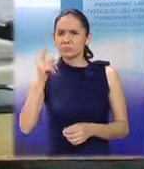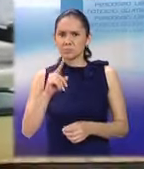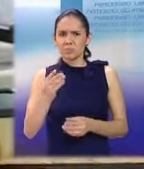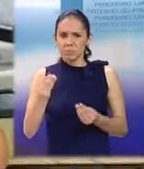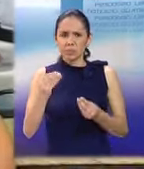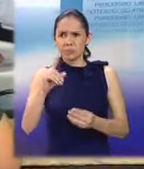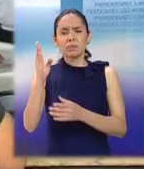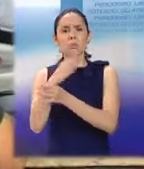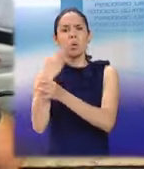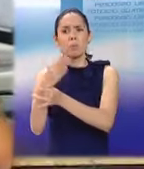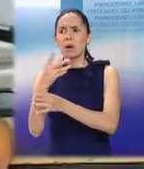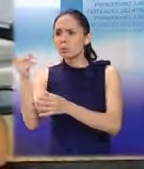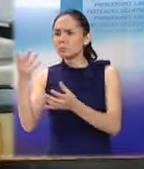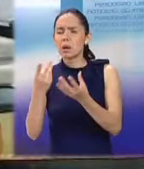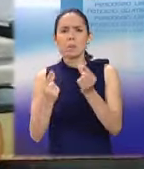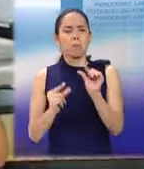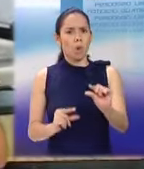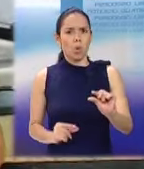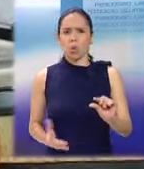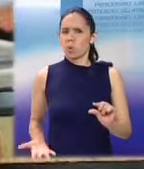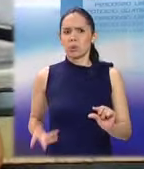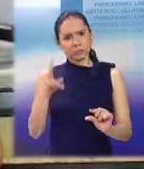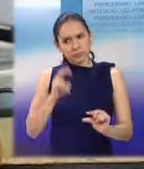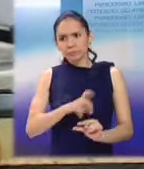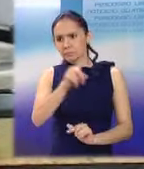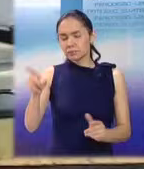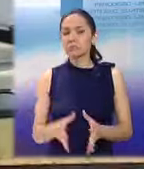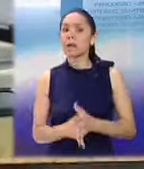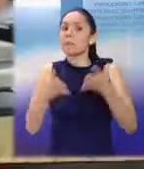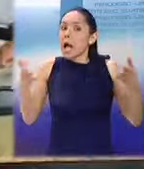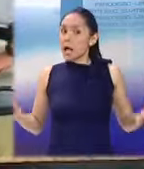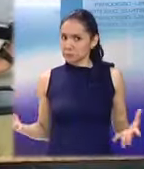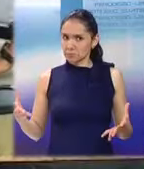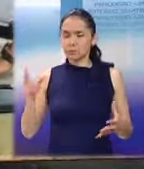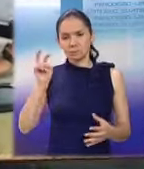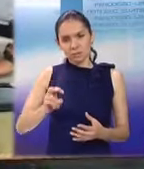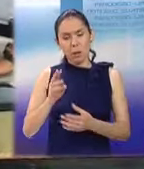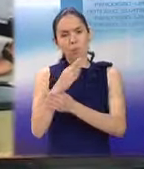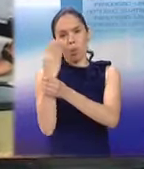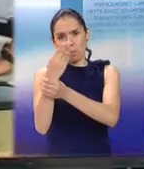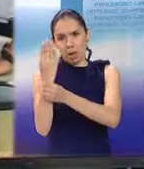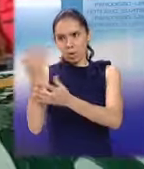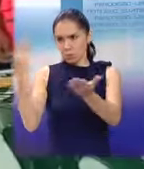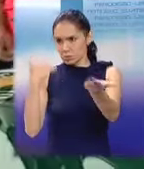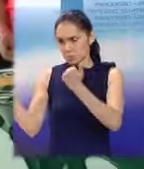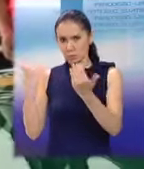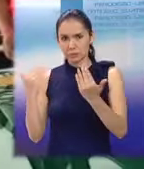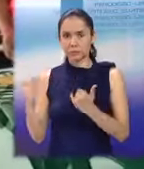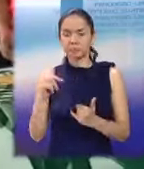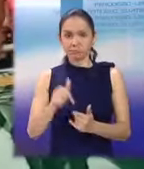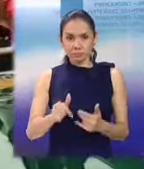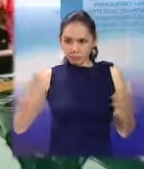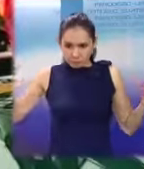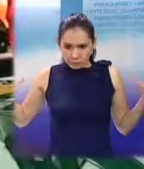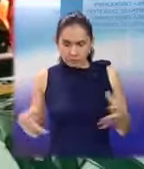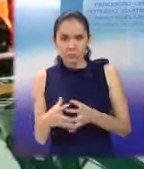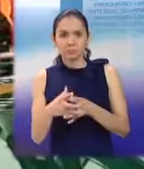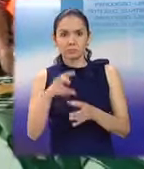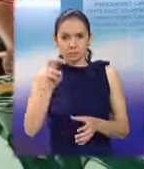varios cuerpos de socorro que al llegar al punto se reunieron, unieron fuerzas,